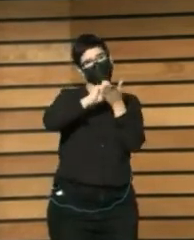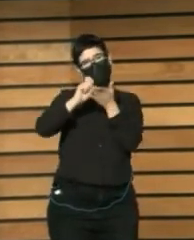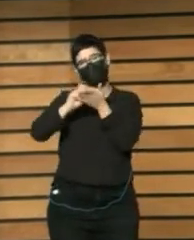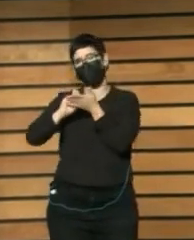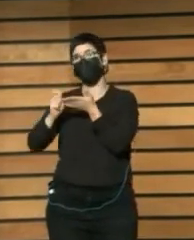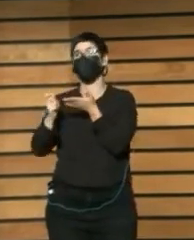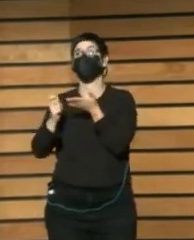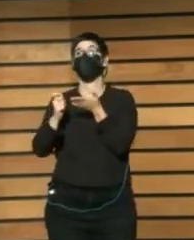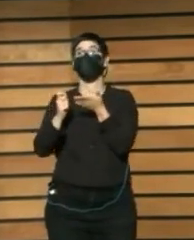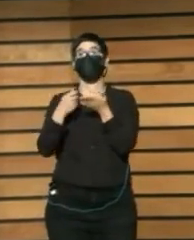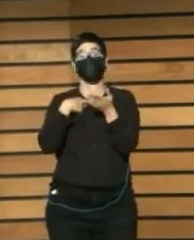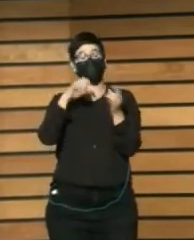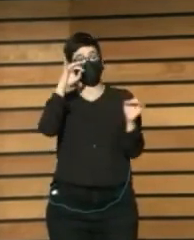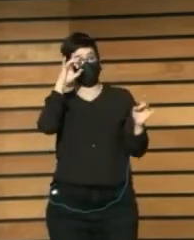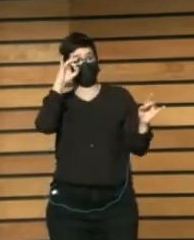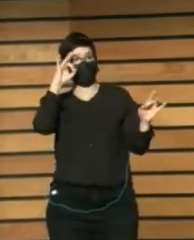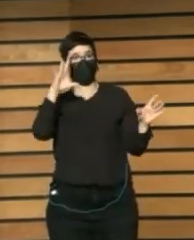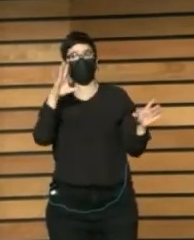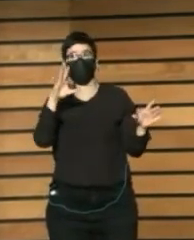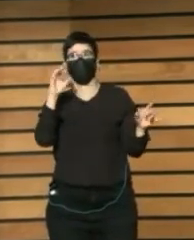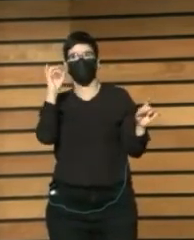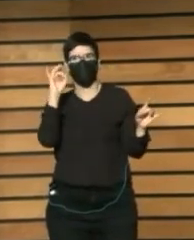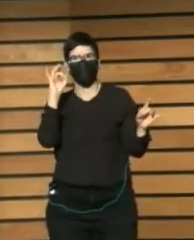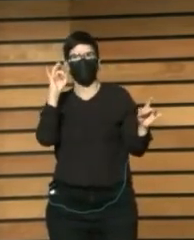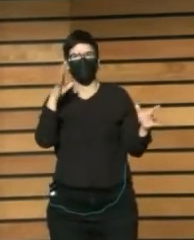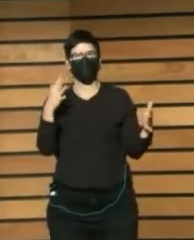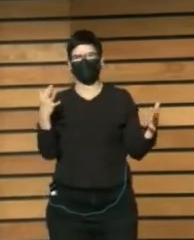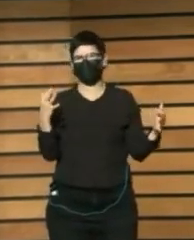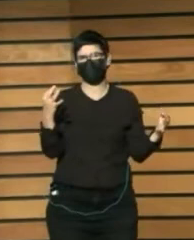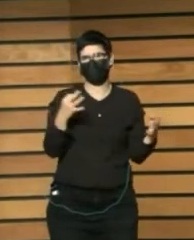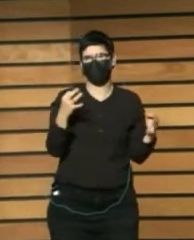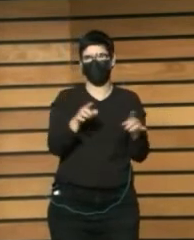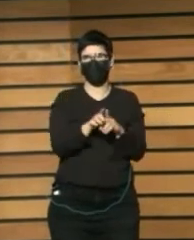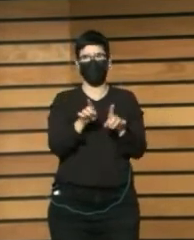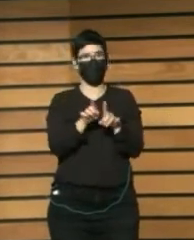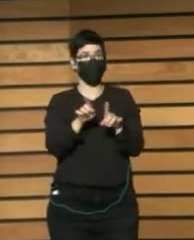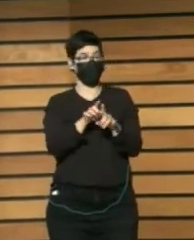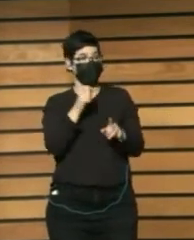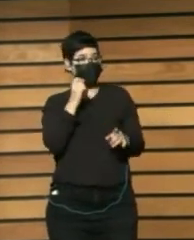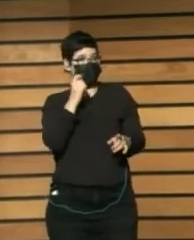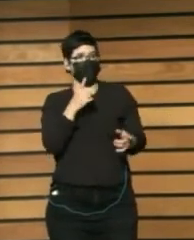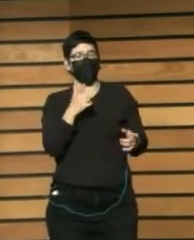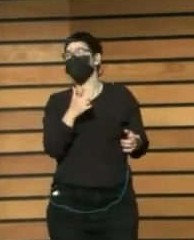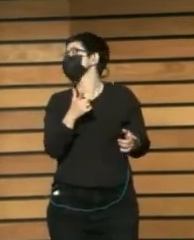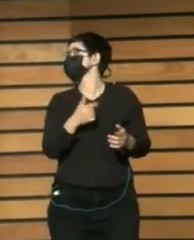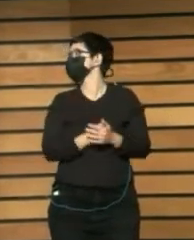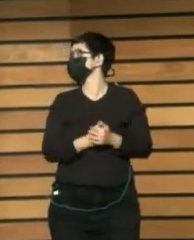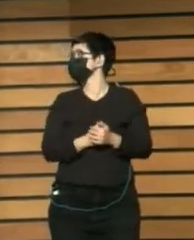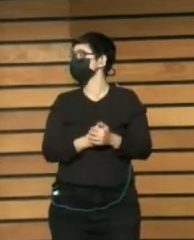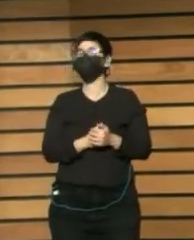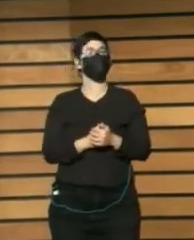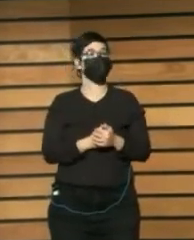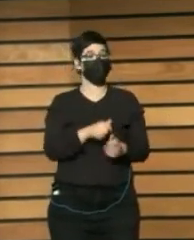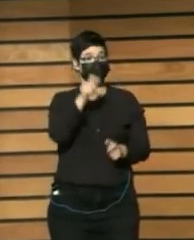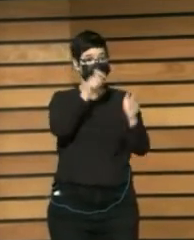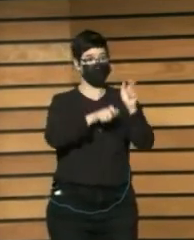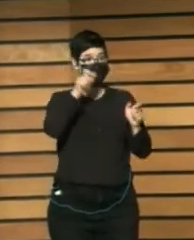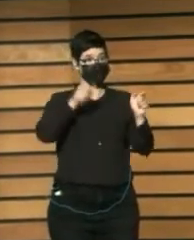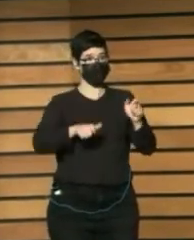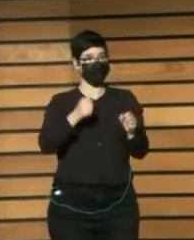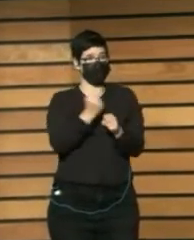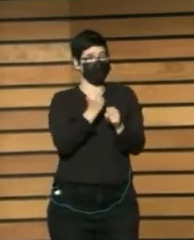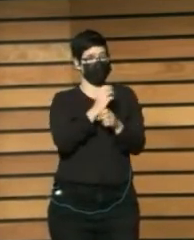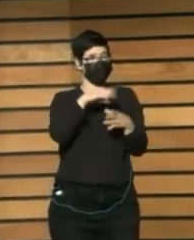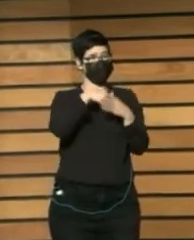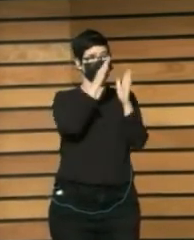Y nos sorprendió sorprendió Encontrar Que Para muchos bibliotecarios El 40